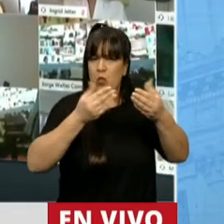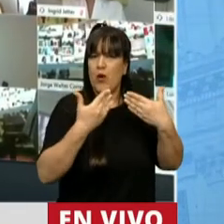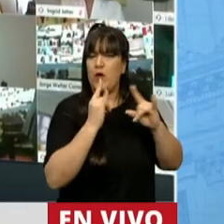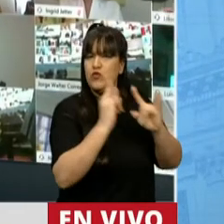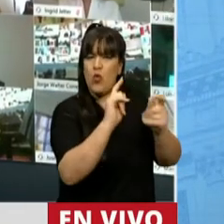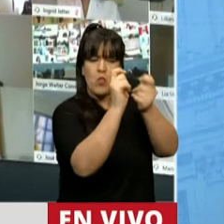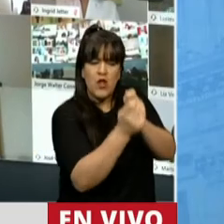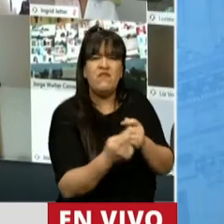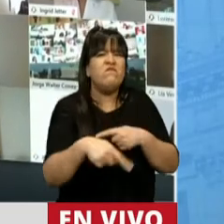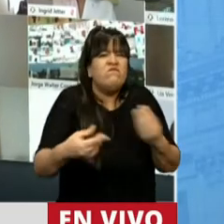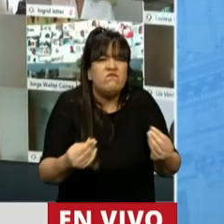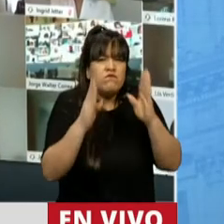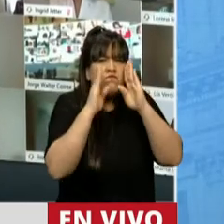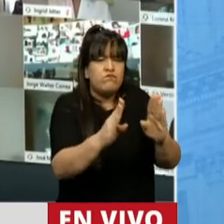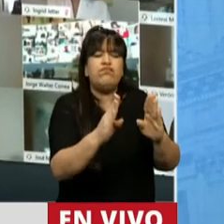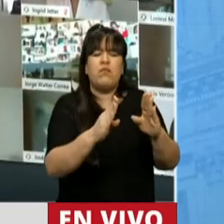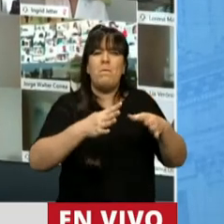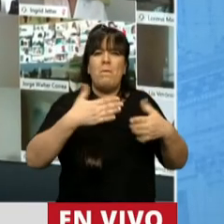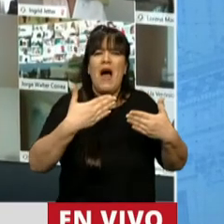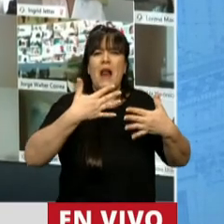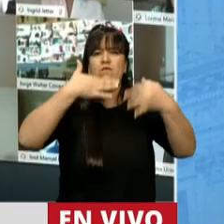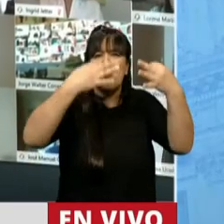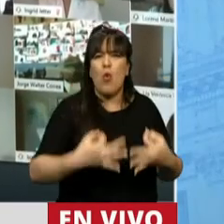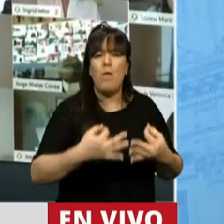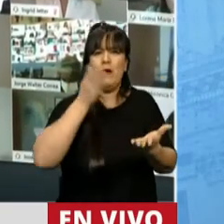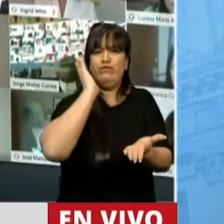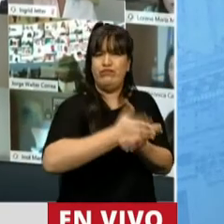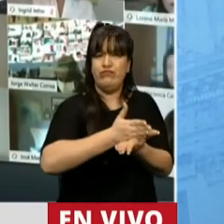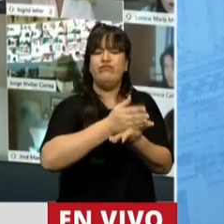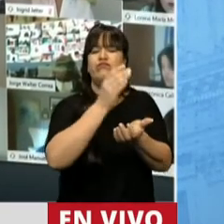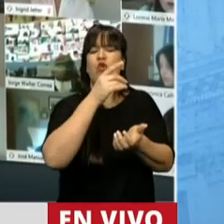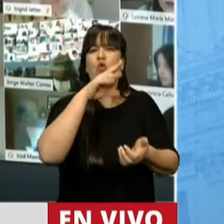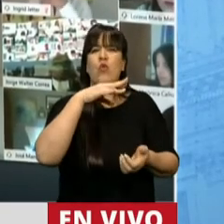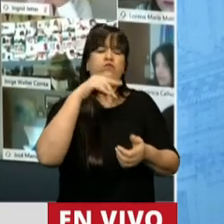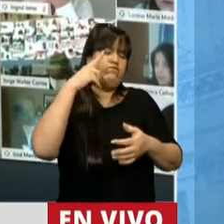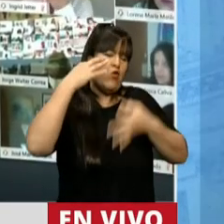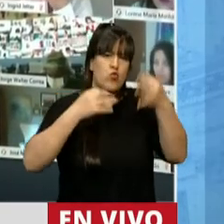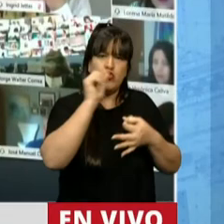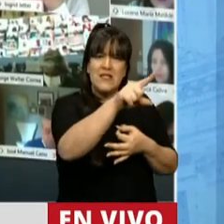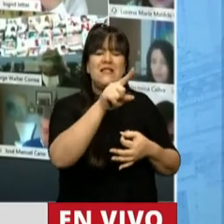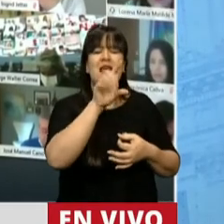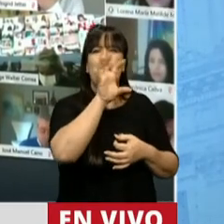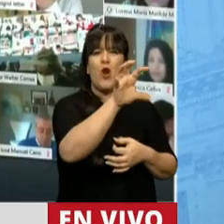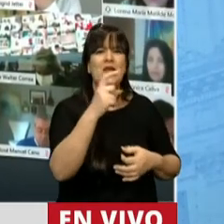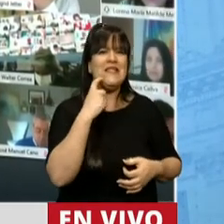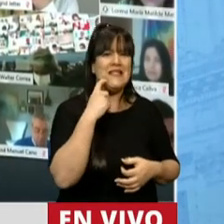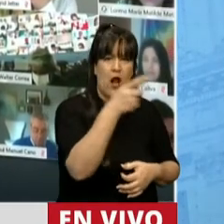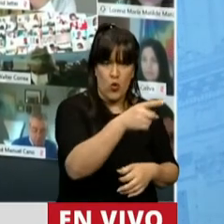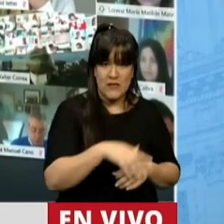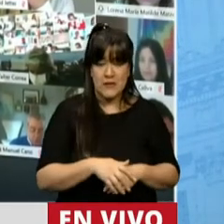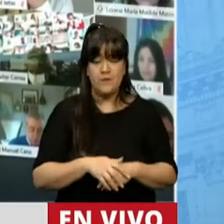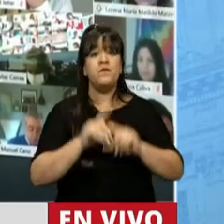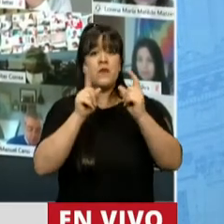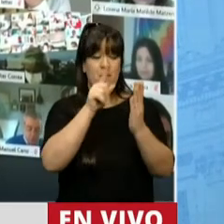atender y dar principio de cumplimiento a condenas judiciales firmes a favor de la provincia de San Luis. Se